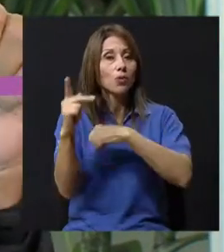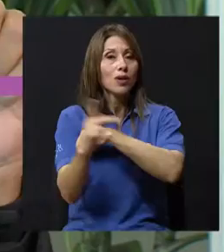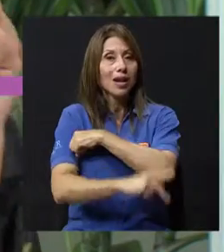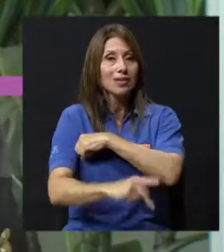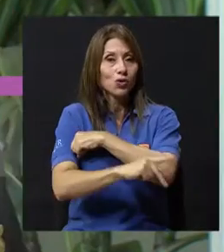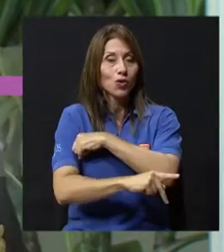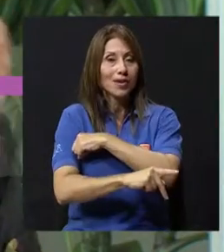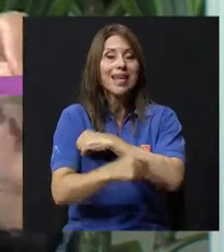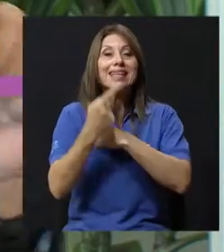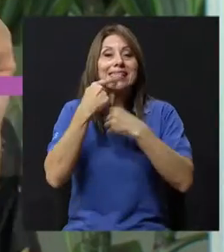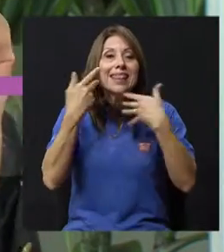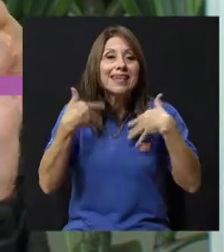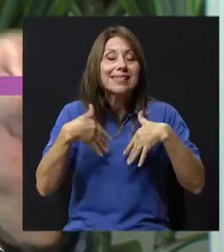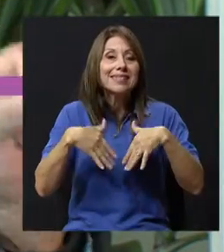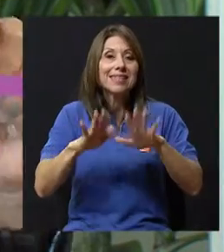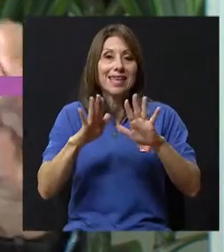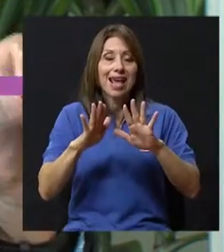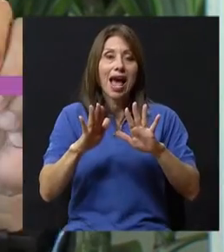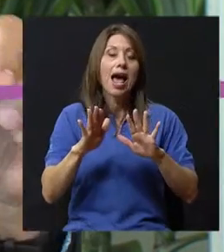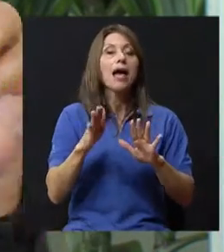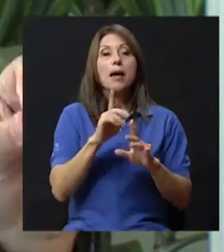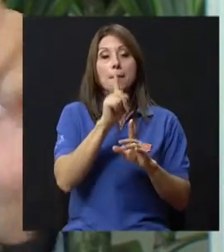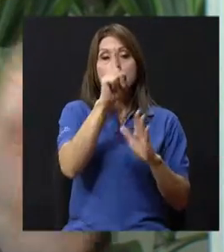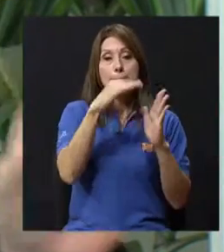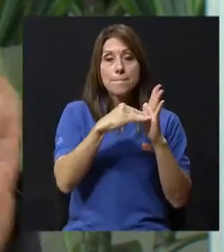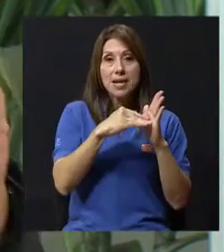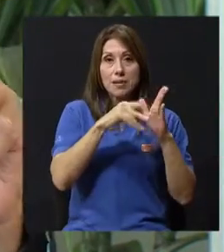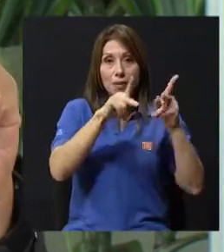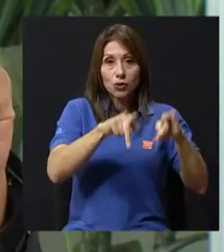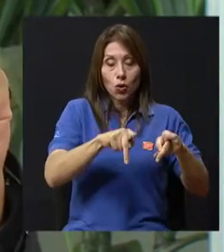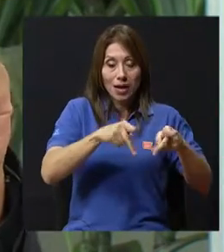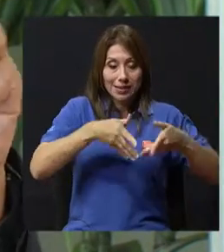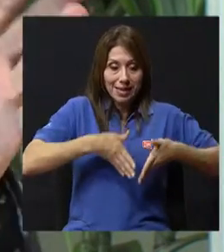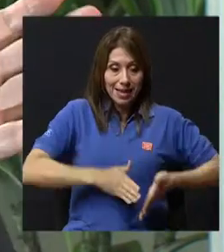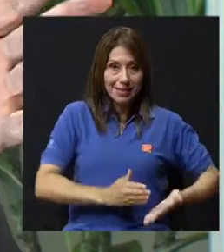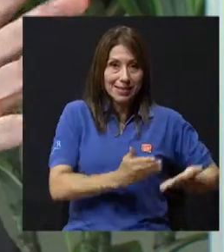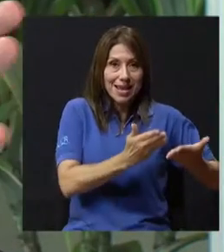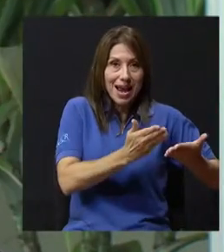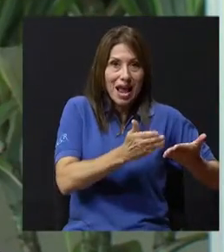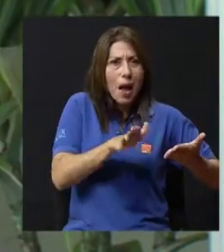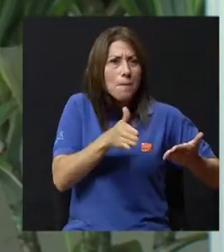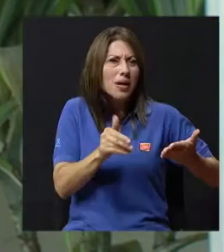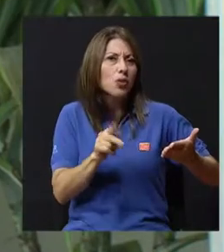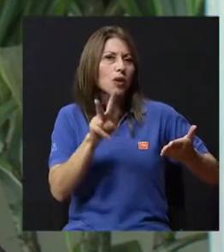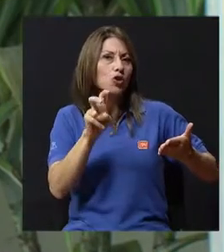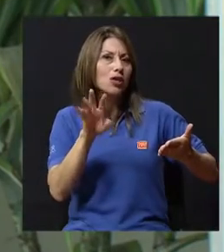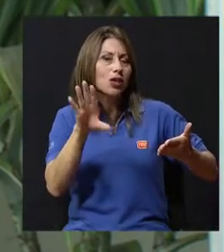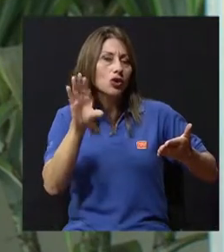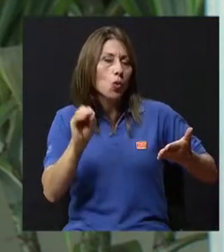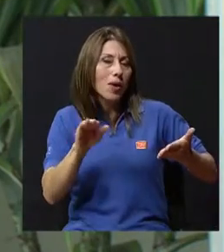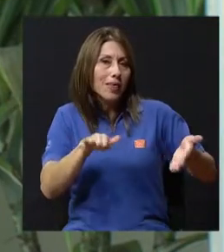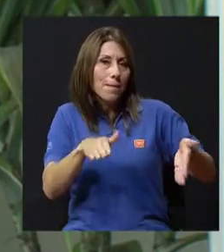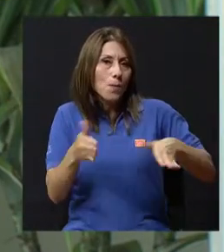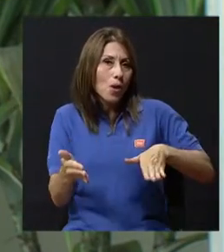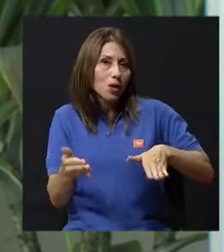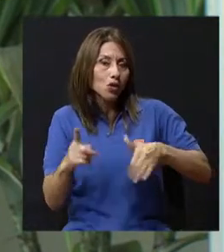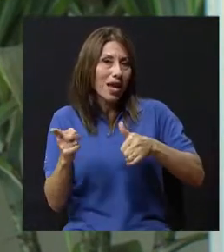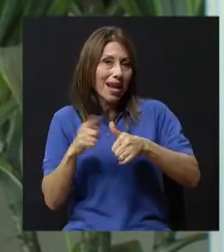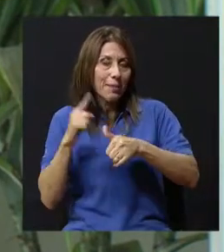que más de unos 250 muertes en el primer año de vida por cada mil nacidos vivos. A través del tiempo, esa situación